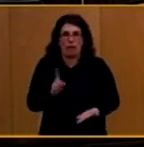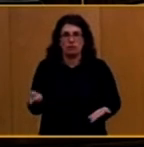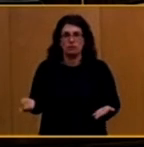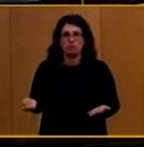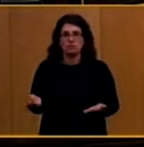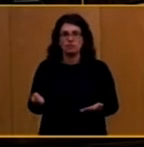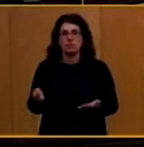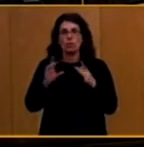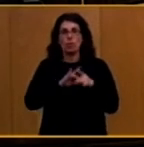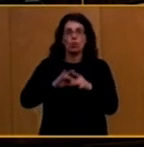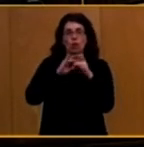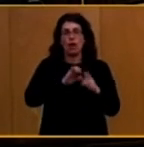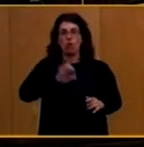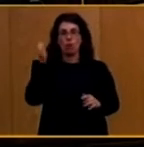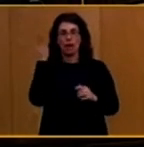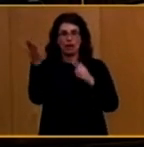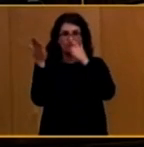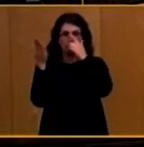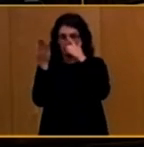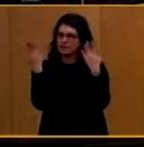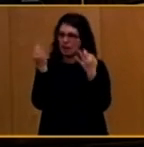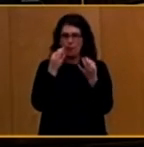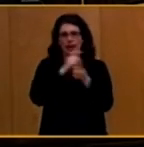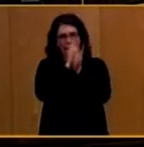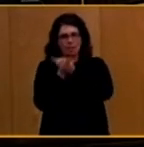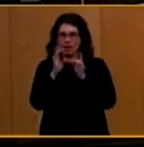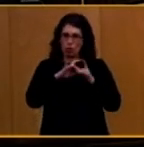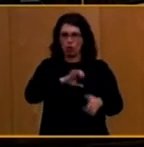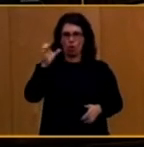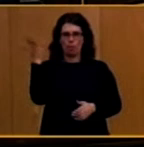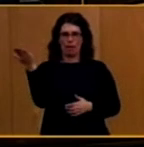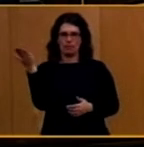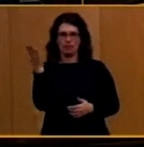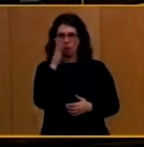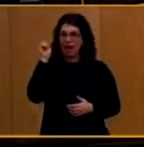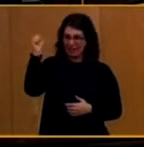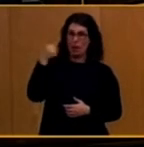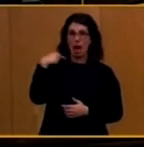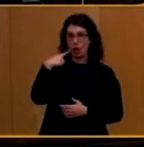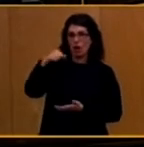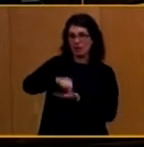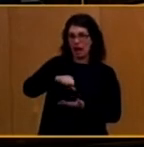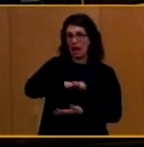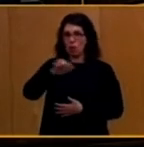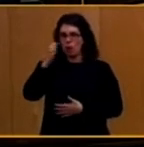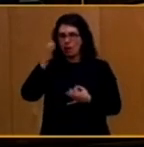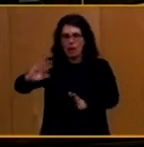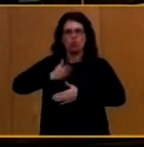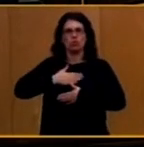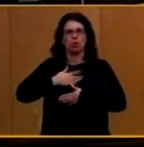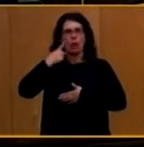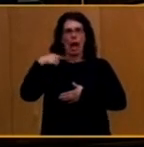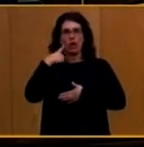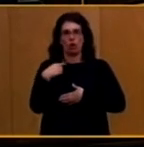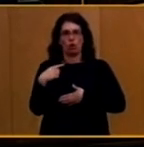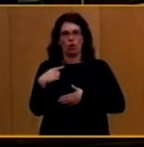es que hay que cambiar esa Unión Europea. Es que ese Banco Central Europeo tiene que ser nuestro banco y no puede seguir siendo